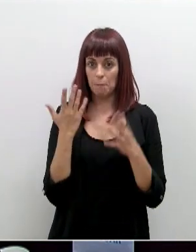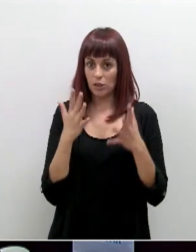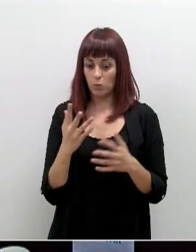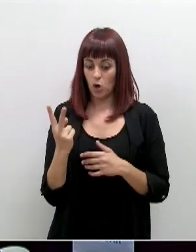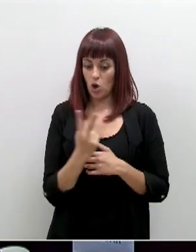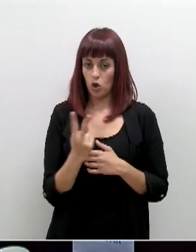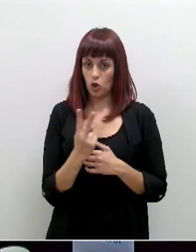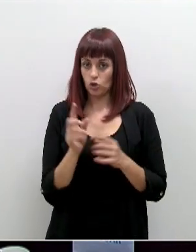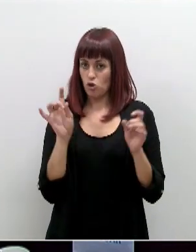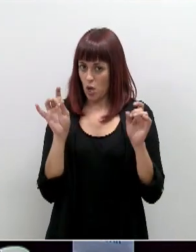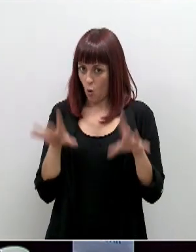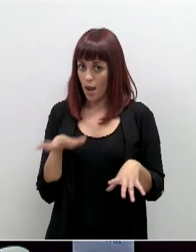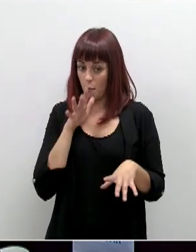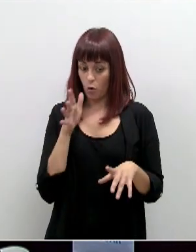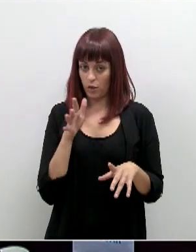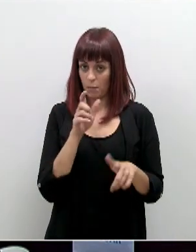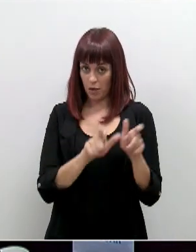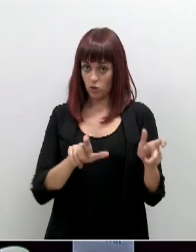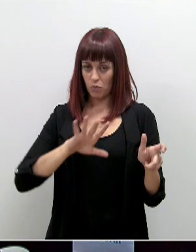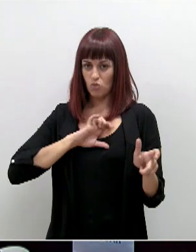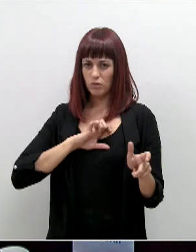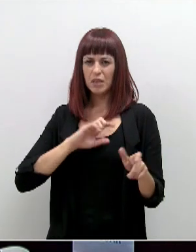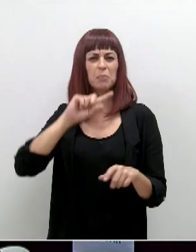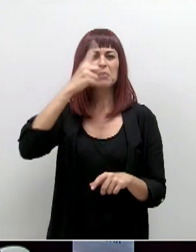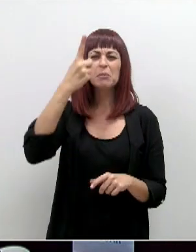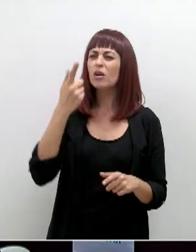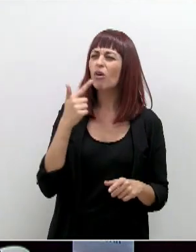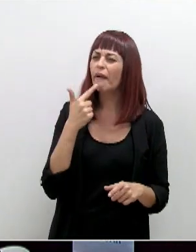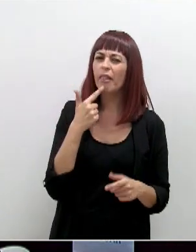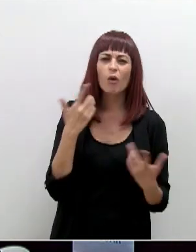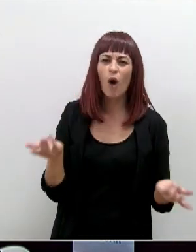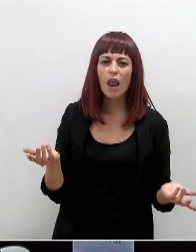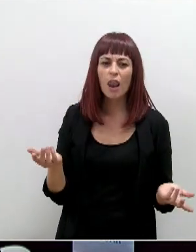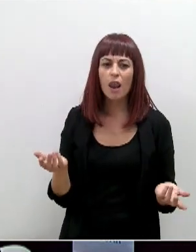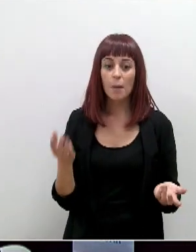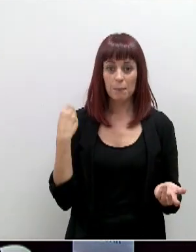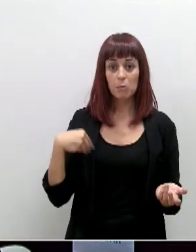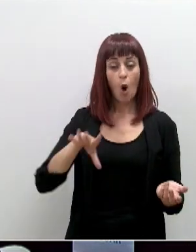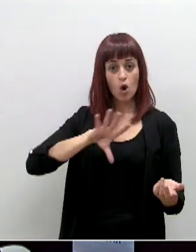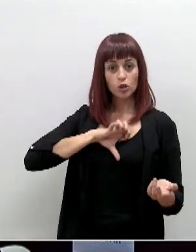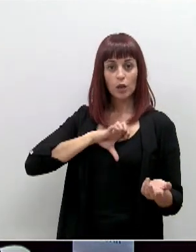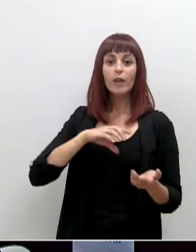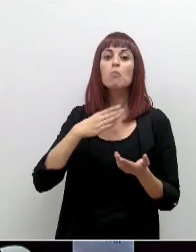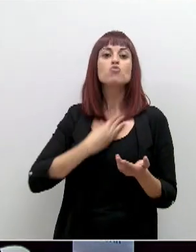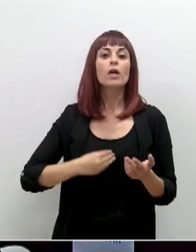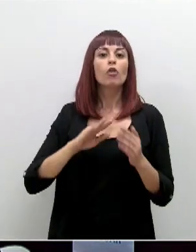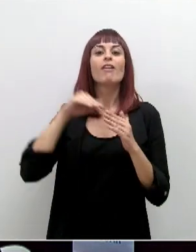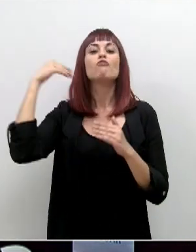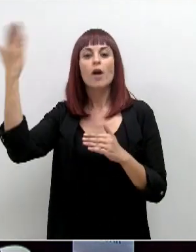iguales en cuanto a casos... ¿Cuál es el primer fenómeno al se refiere? Los contagios de fuera de Murcia,